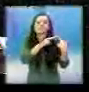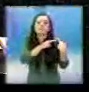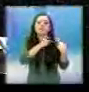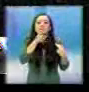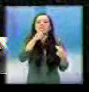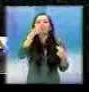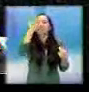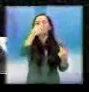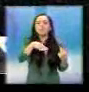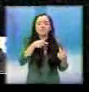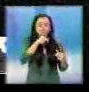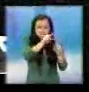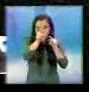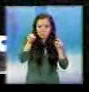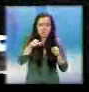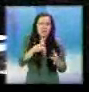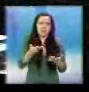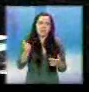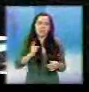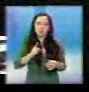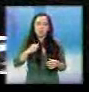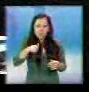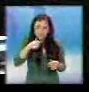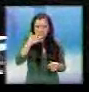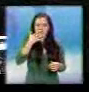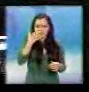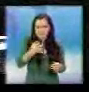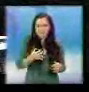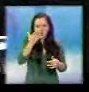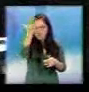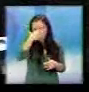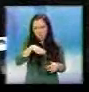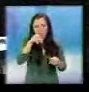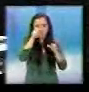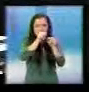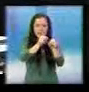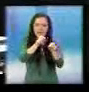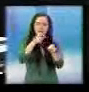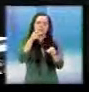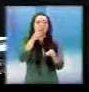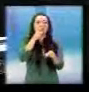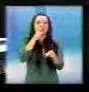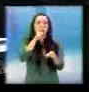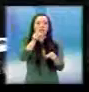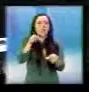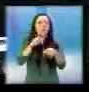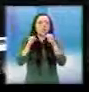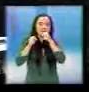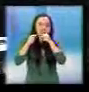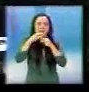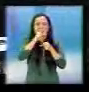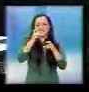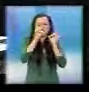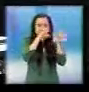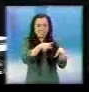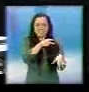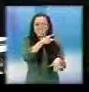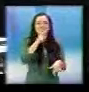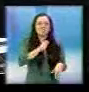Es sumamente preocupante que el más despreciable de todos siga vociferando lo mismo.